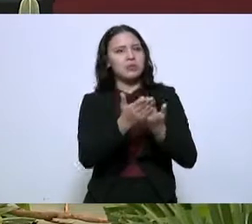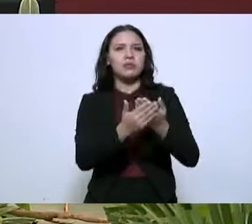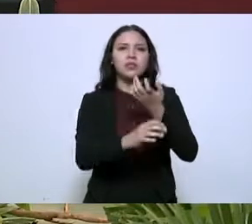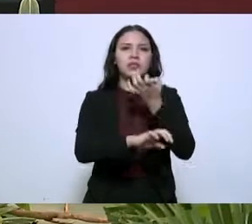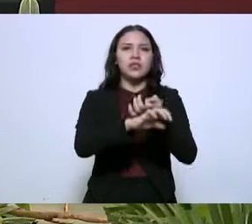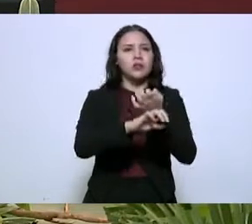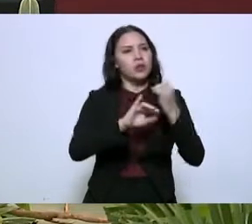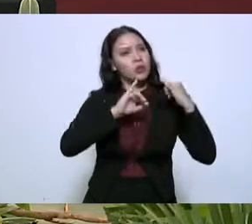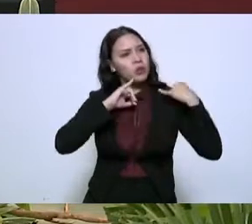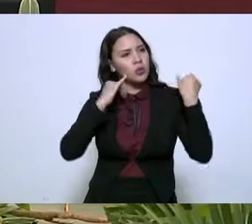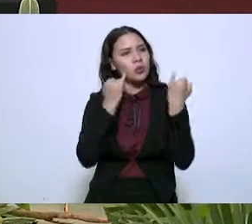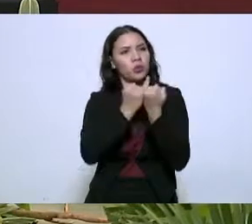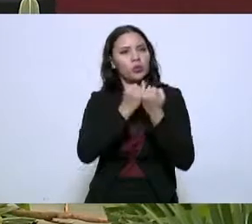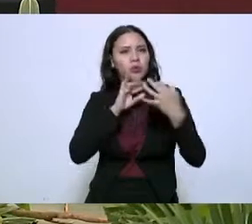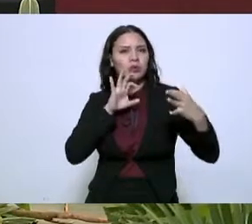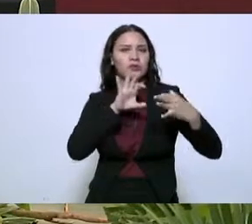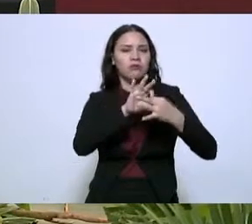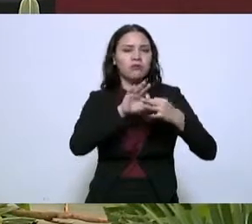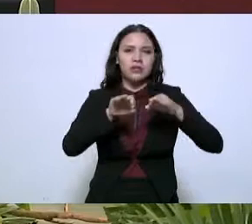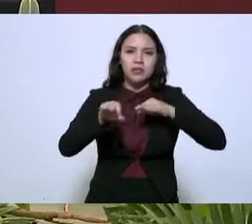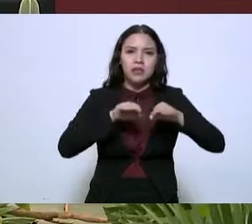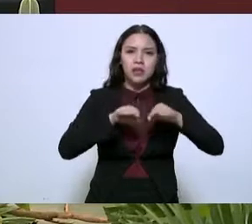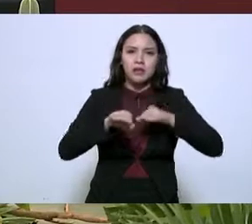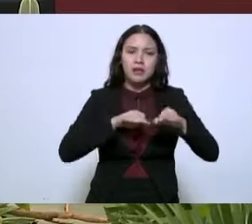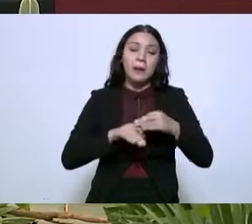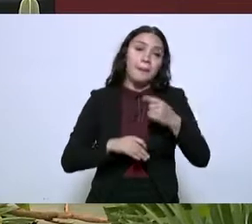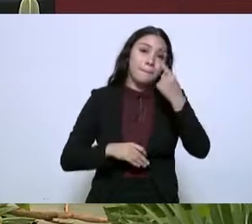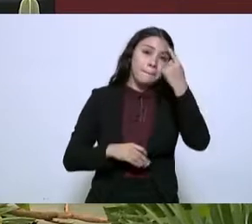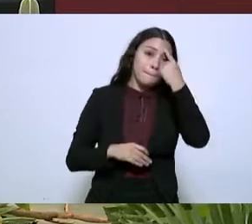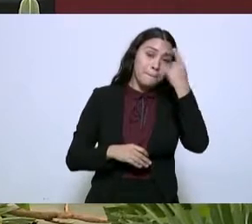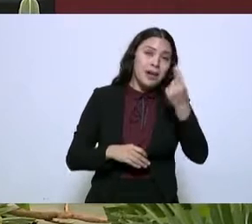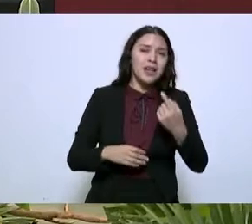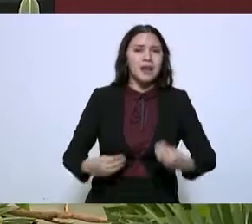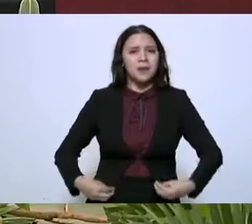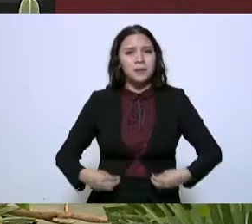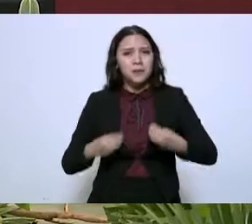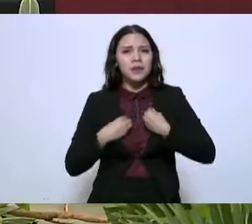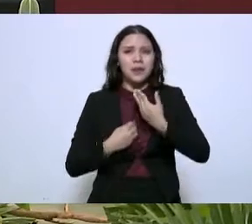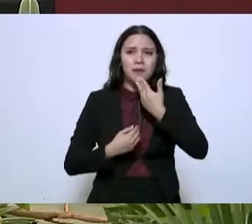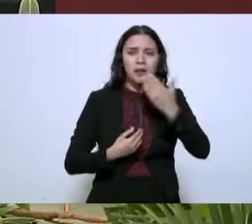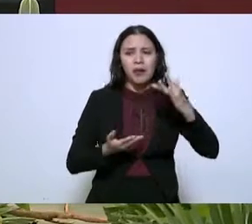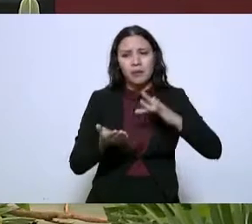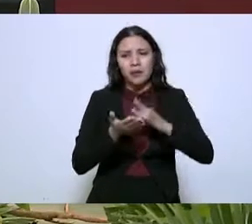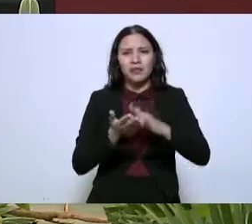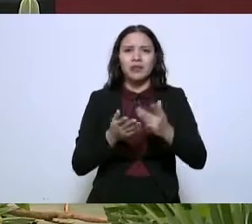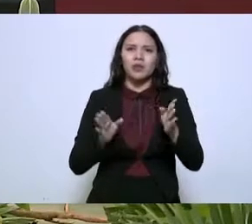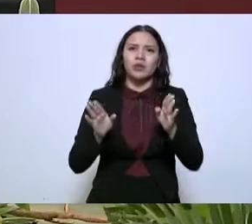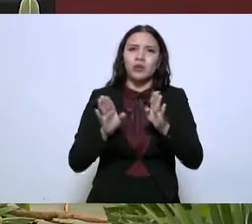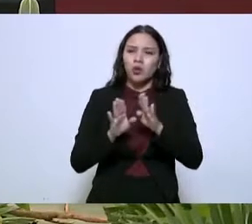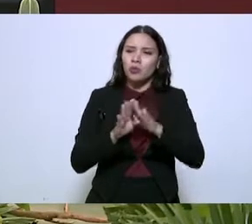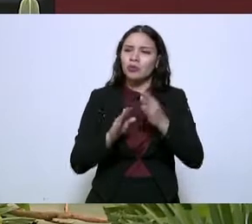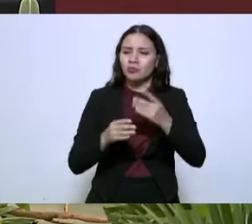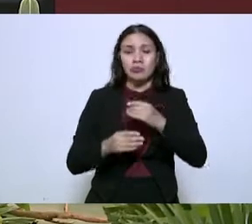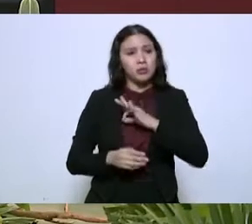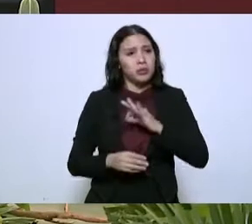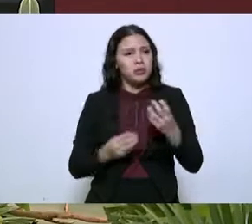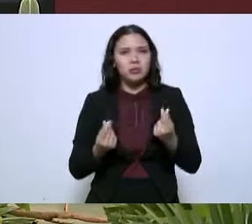y que pensamos que pueden también tener un efecto importante en la calidad de vida, porque están muy integradas a esa región.